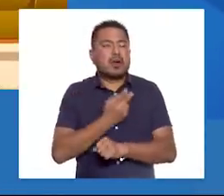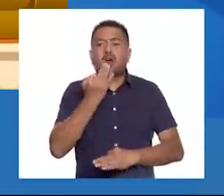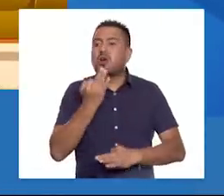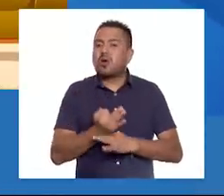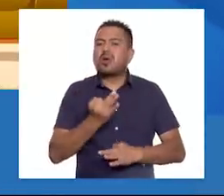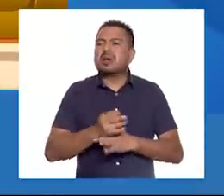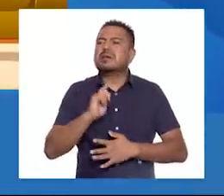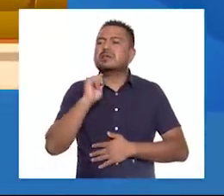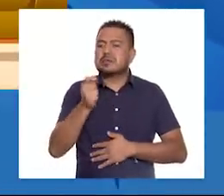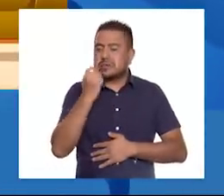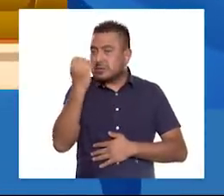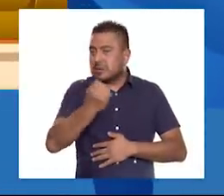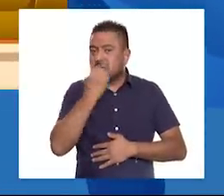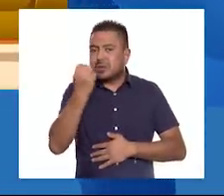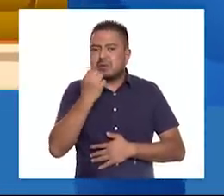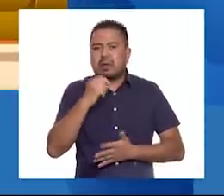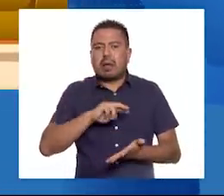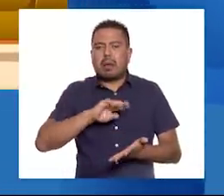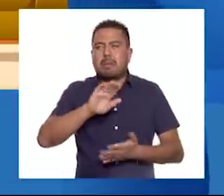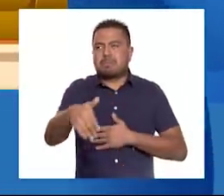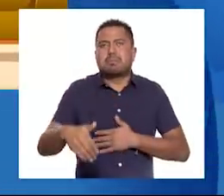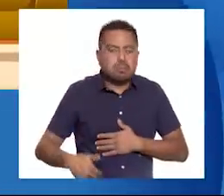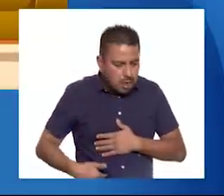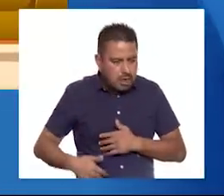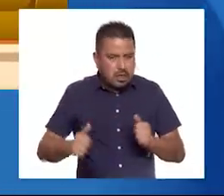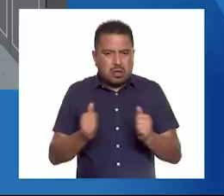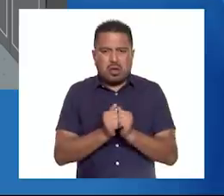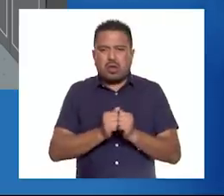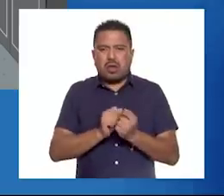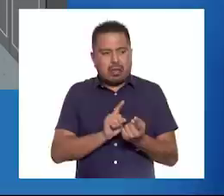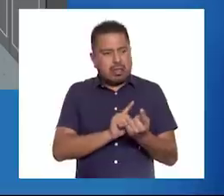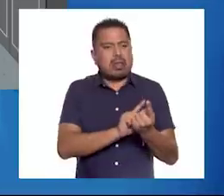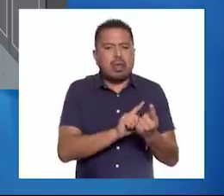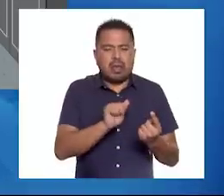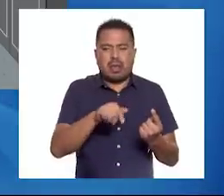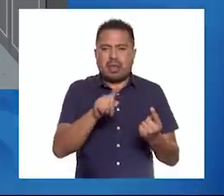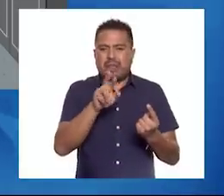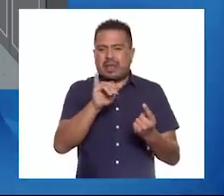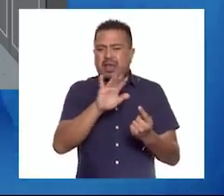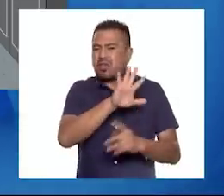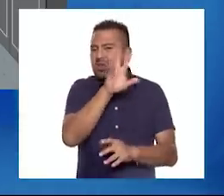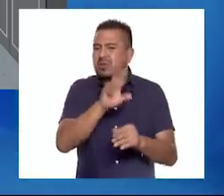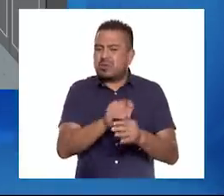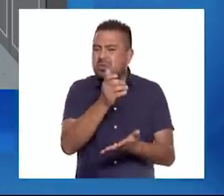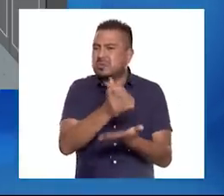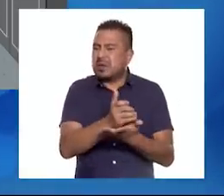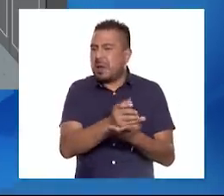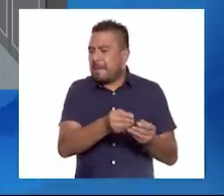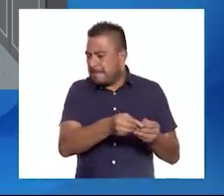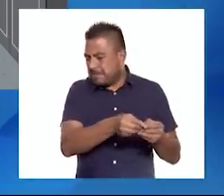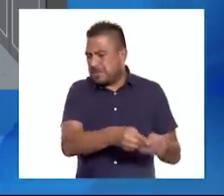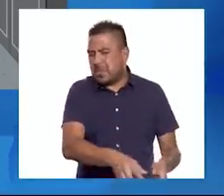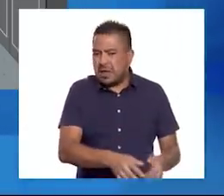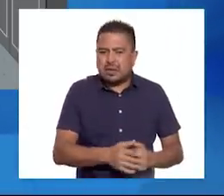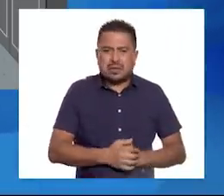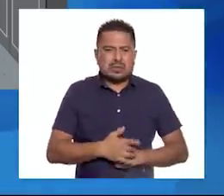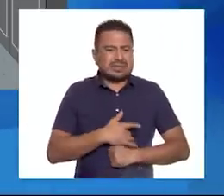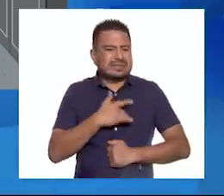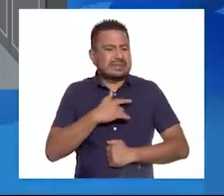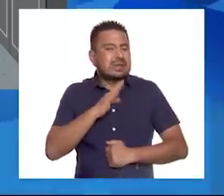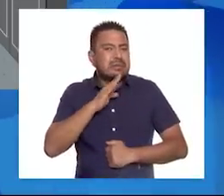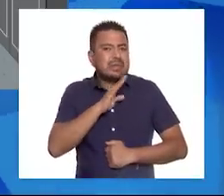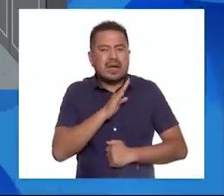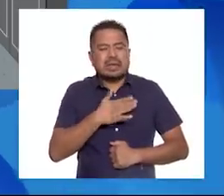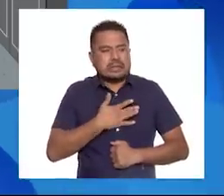hoy es que en la escuela tropecé y choqué con Andrea. Le tiré todos sus cuadernos y plumones. Me sentí muy